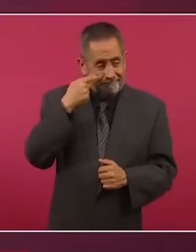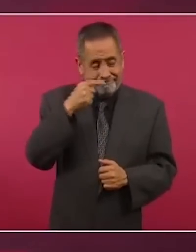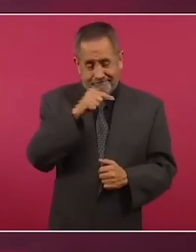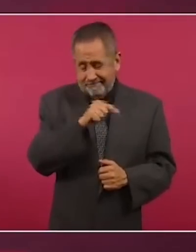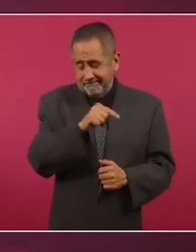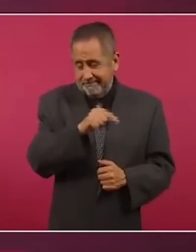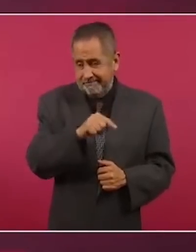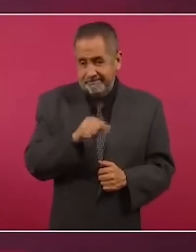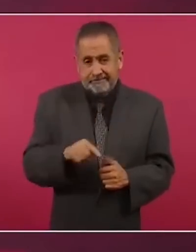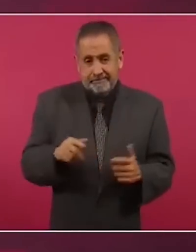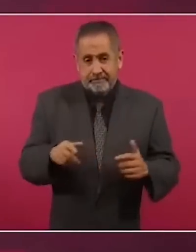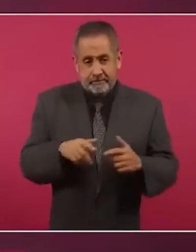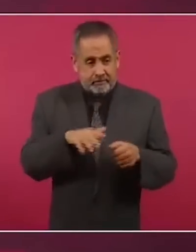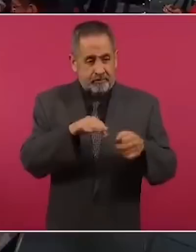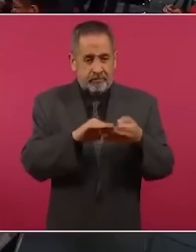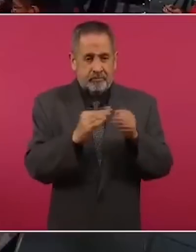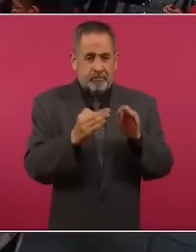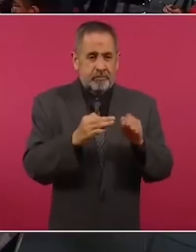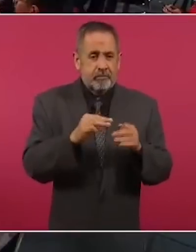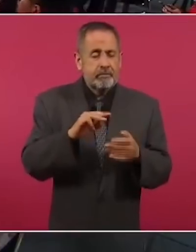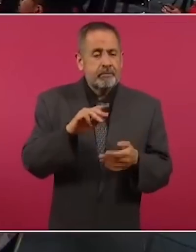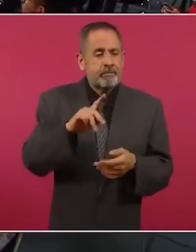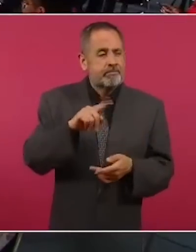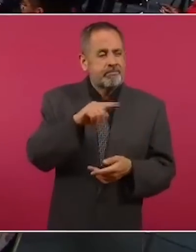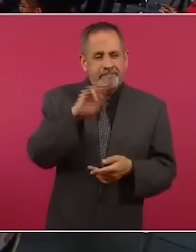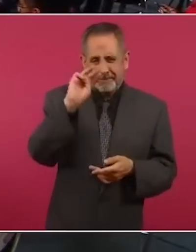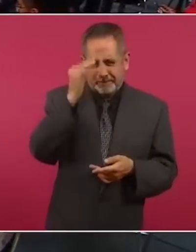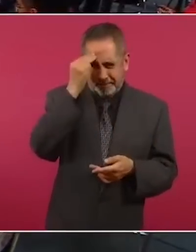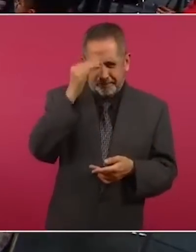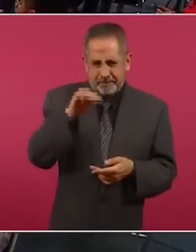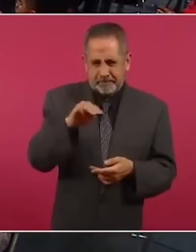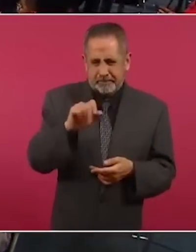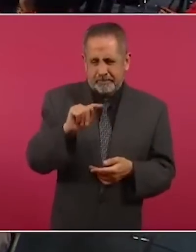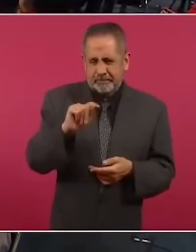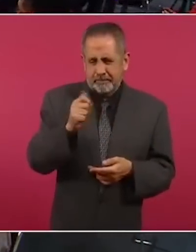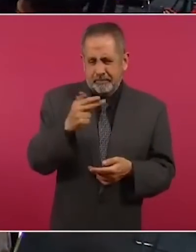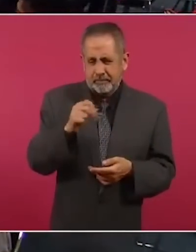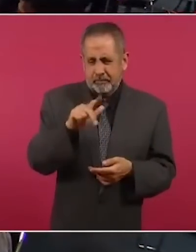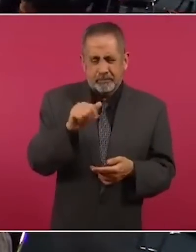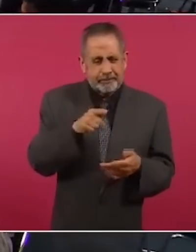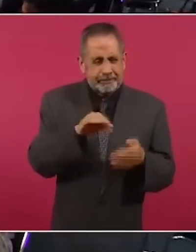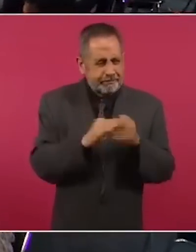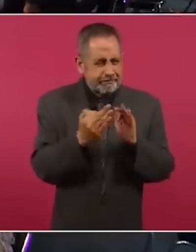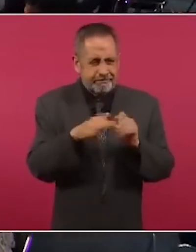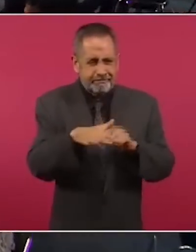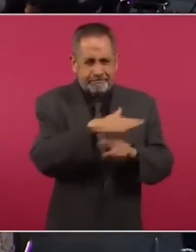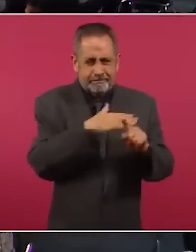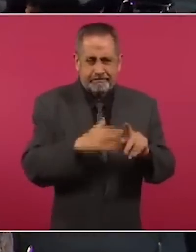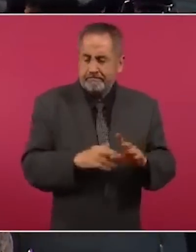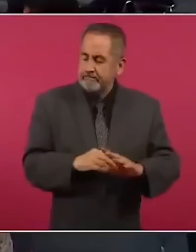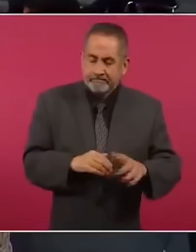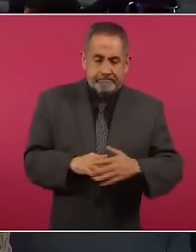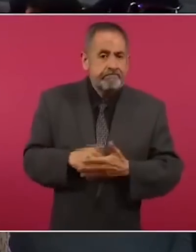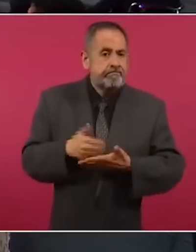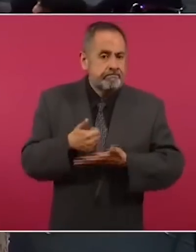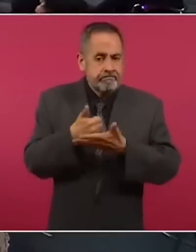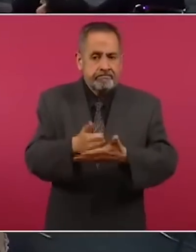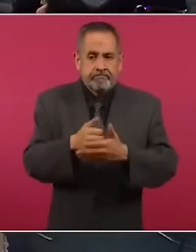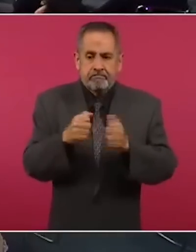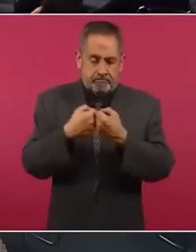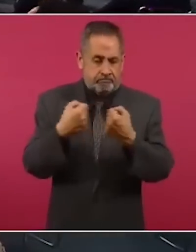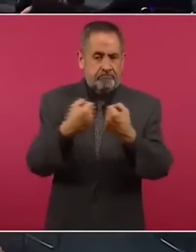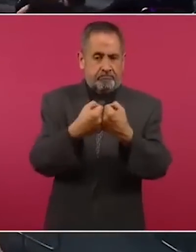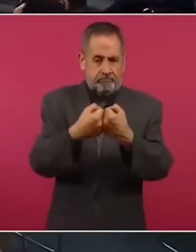en la zona de Matehuala. Entonces, estamos ayudando allá en la